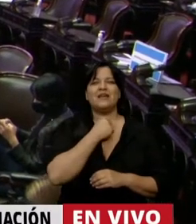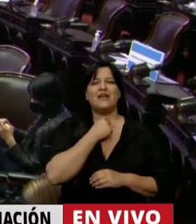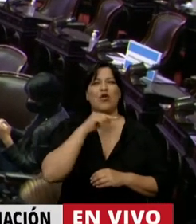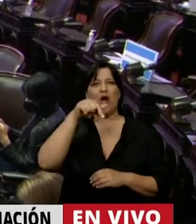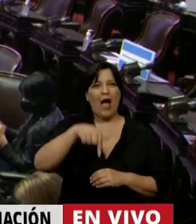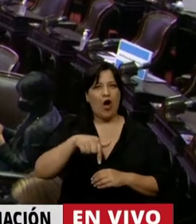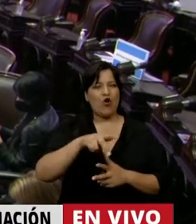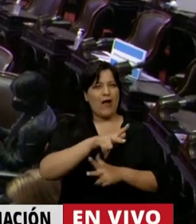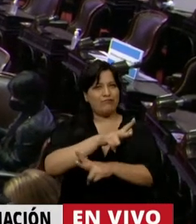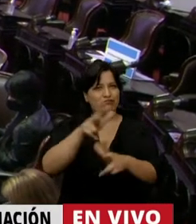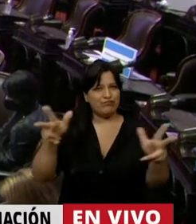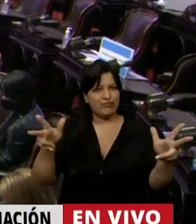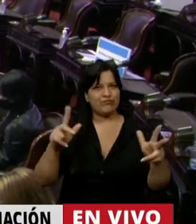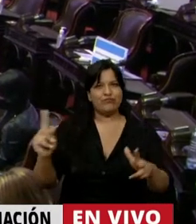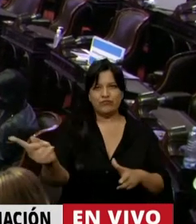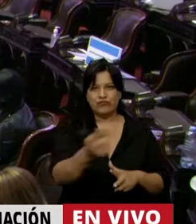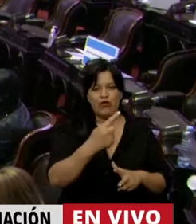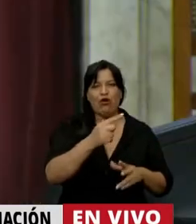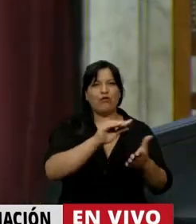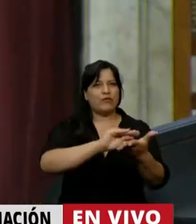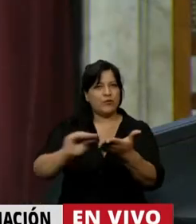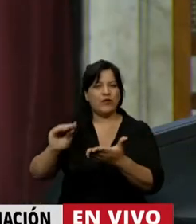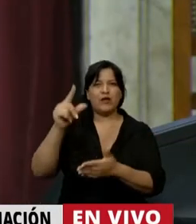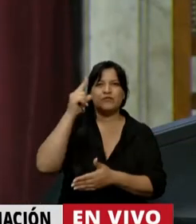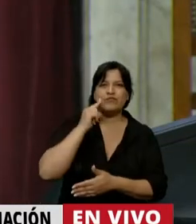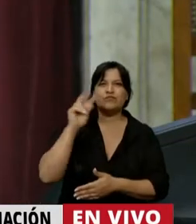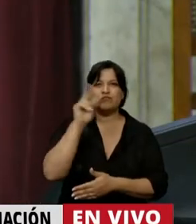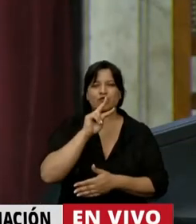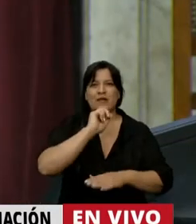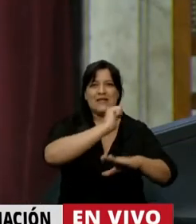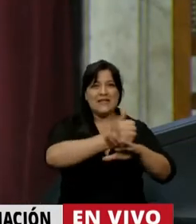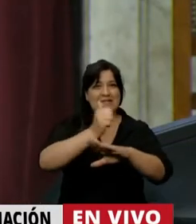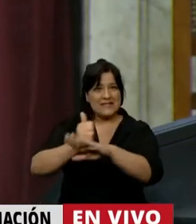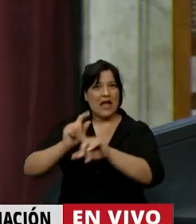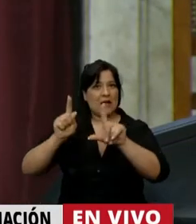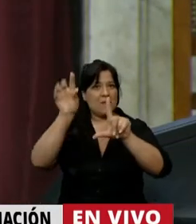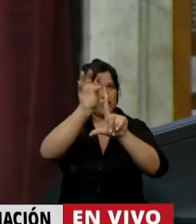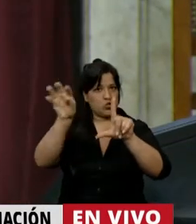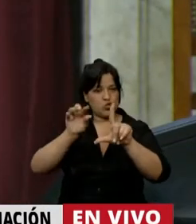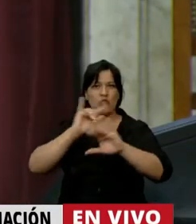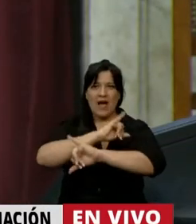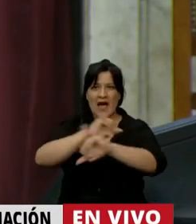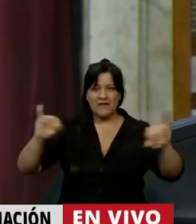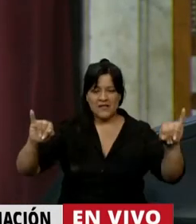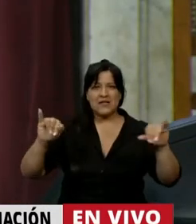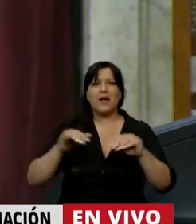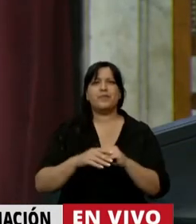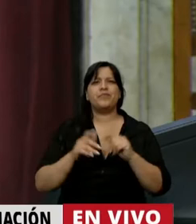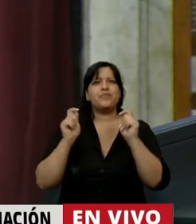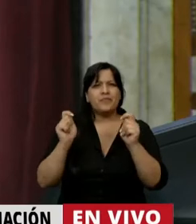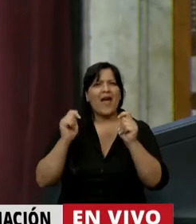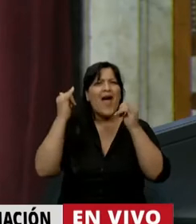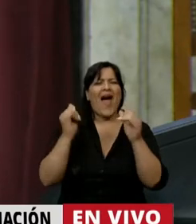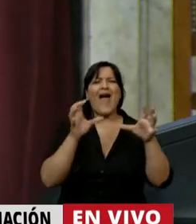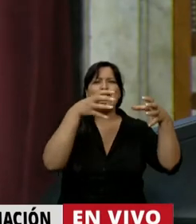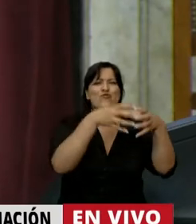hacerles saber a los diputados y diputadas presentes de manera presencial y remota, que nos acompañan distintos